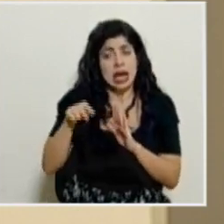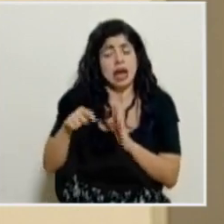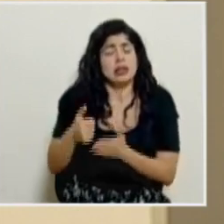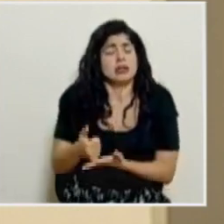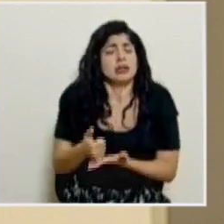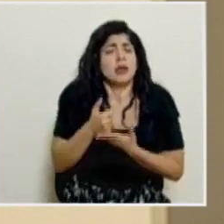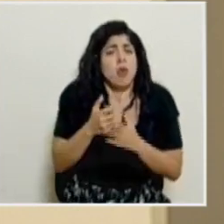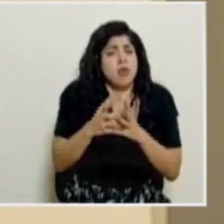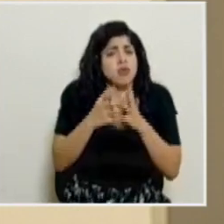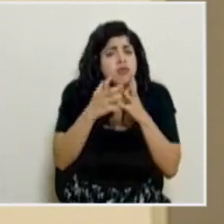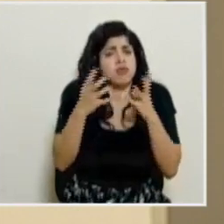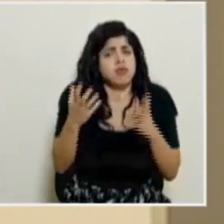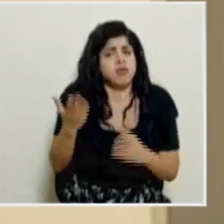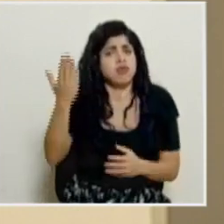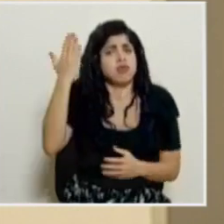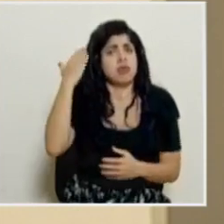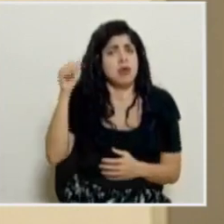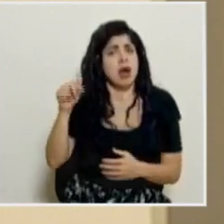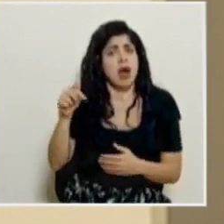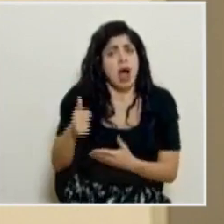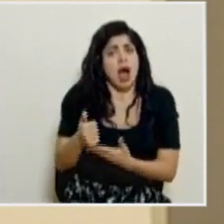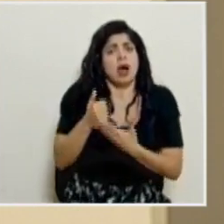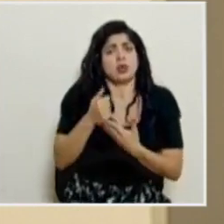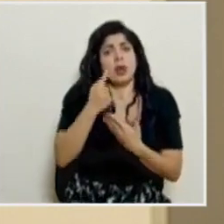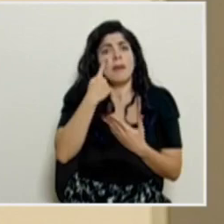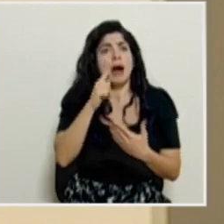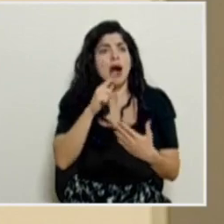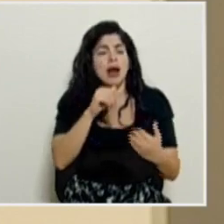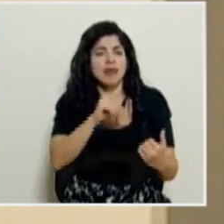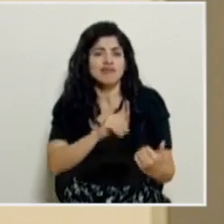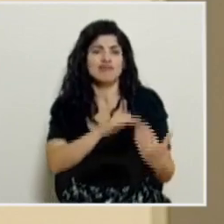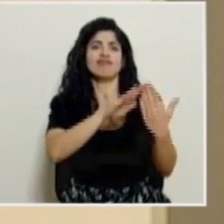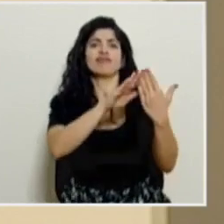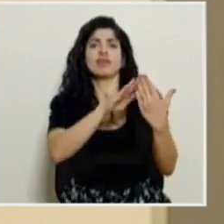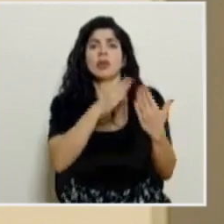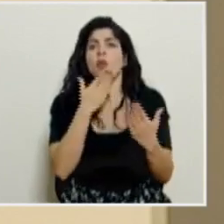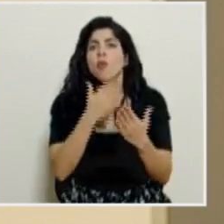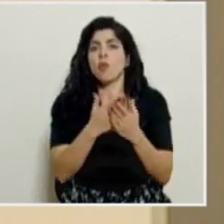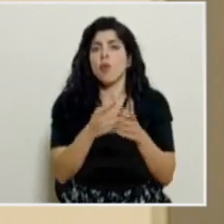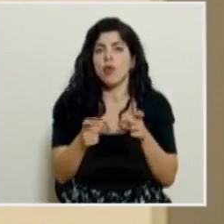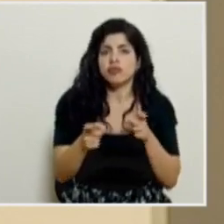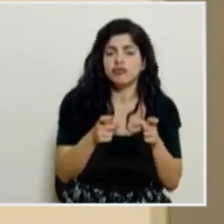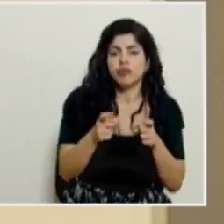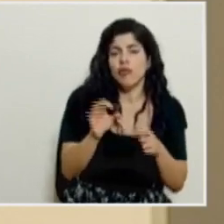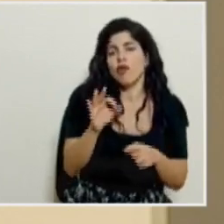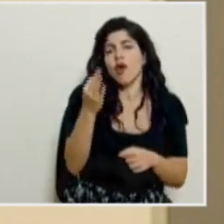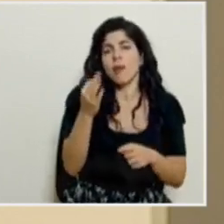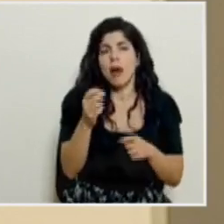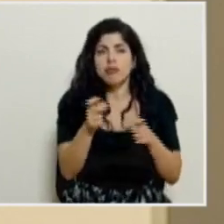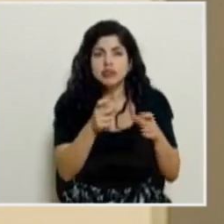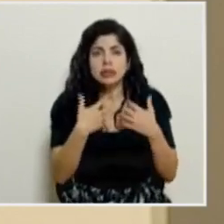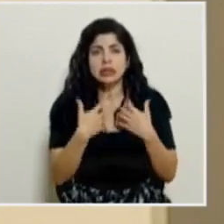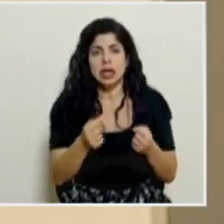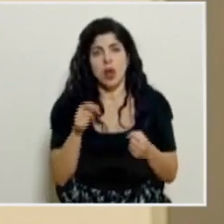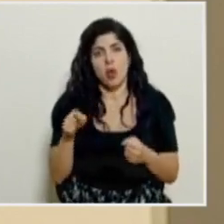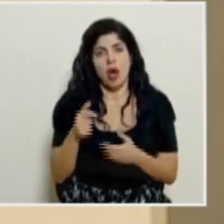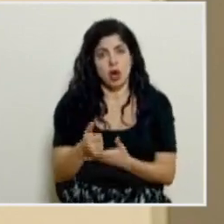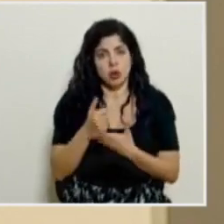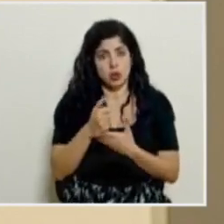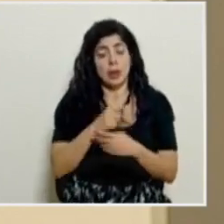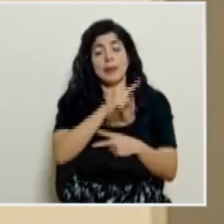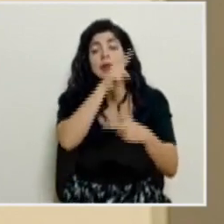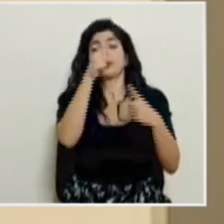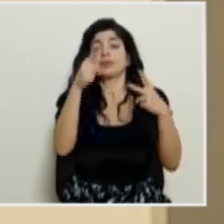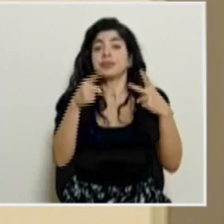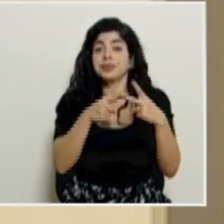que en el pasado nos ha permitido ir enfrentando de una buena manera el tema sanitario. Pero por